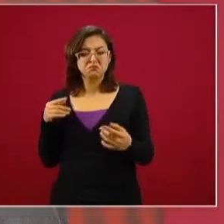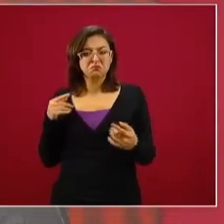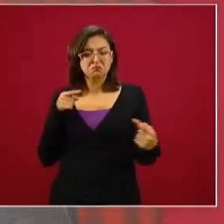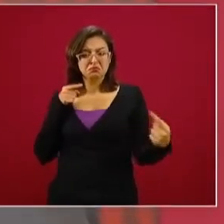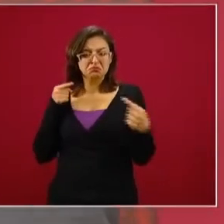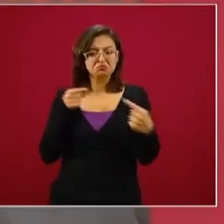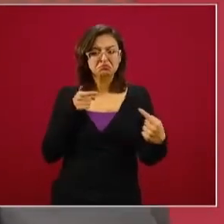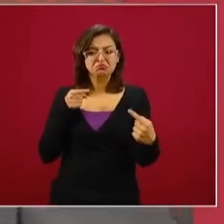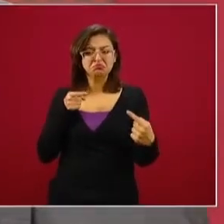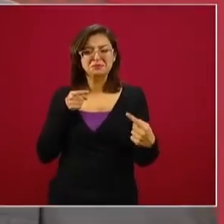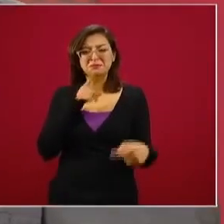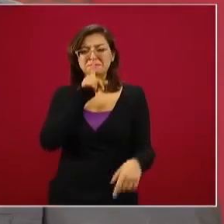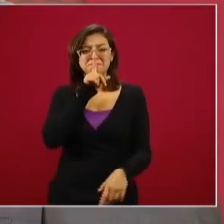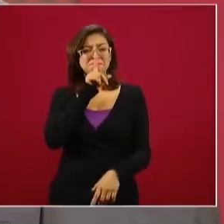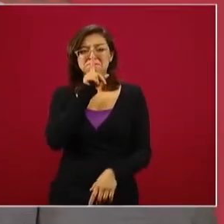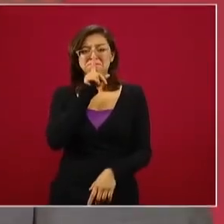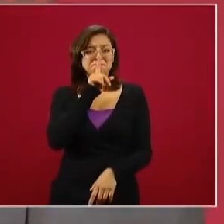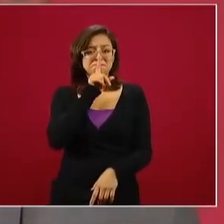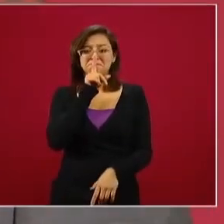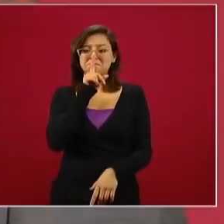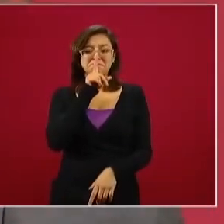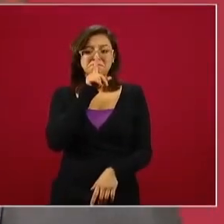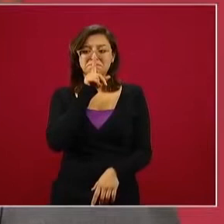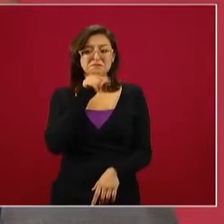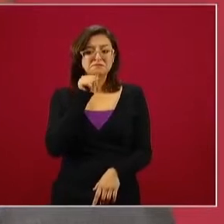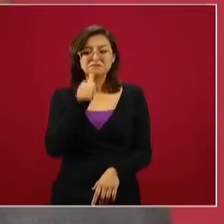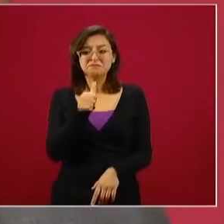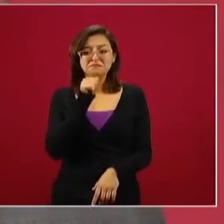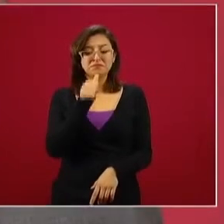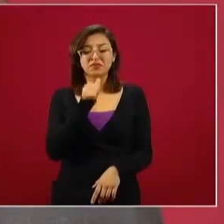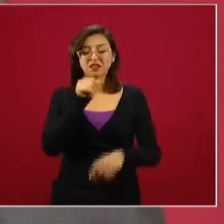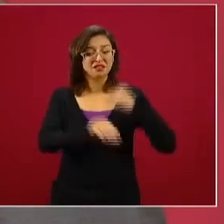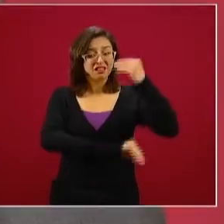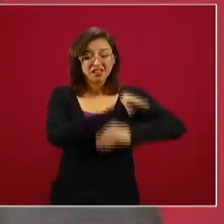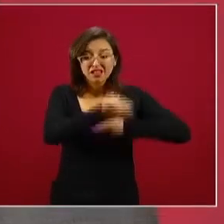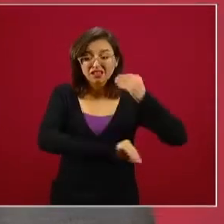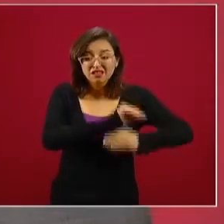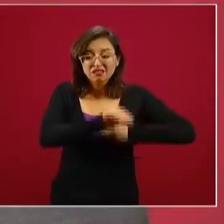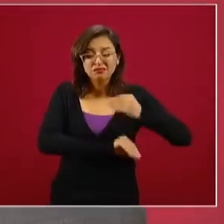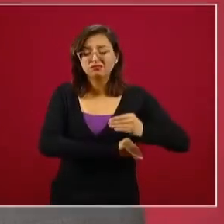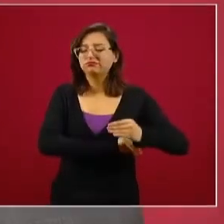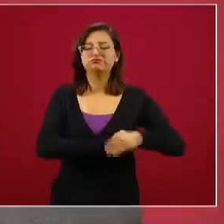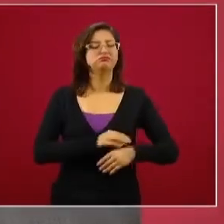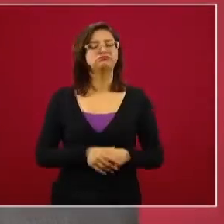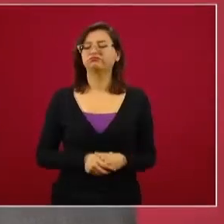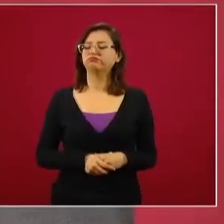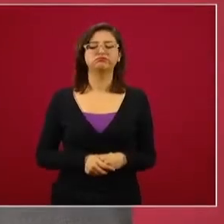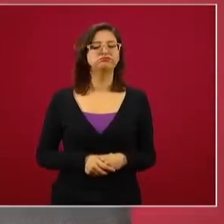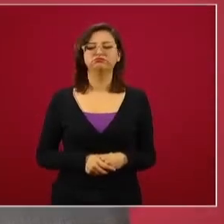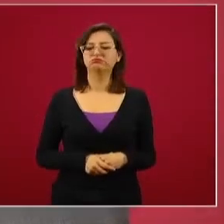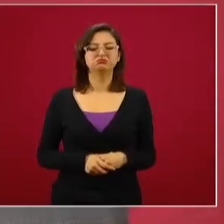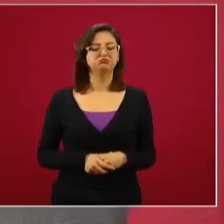vamos a pelearnos, no vamos a